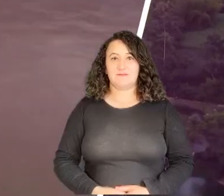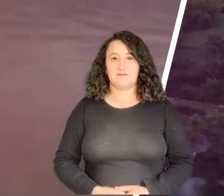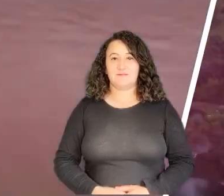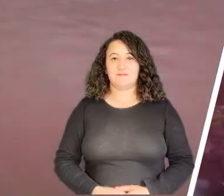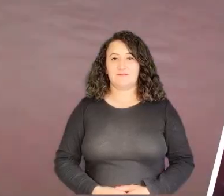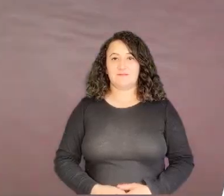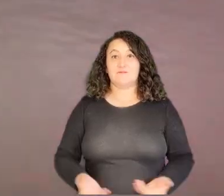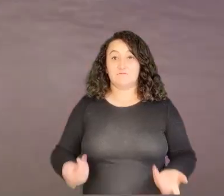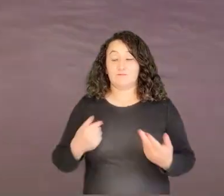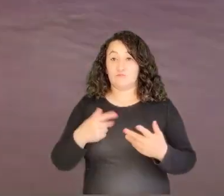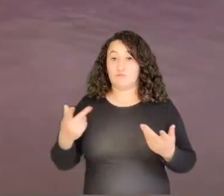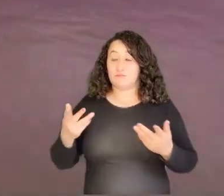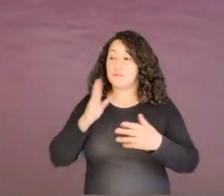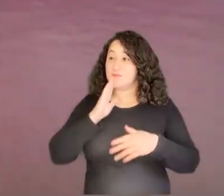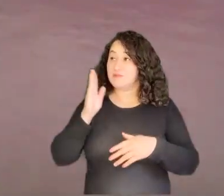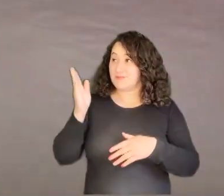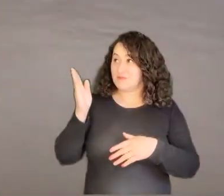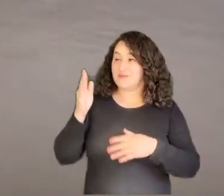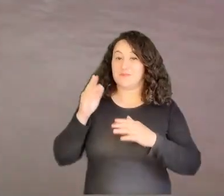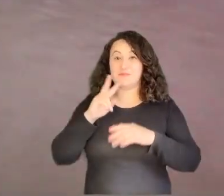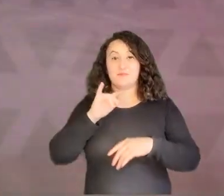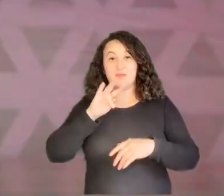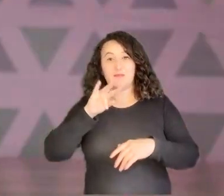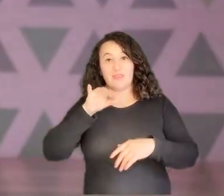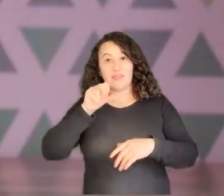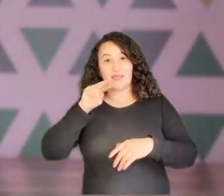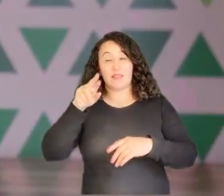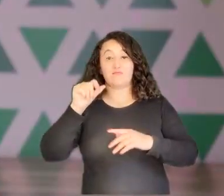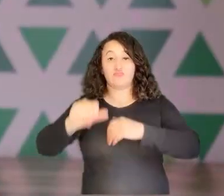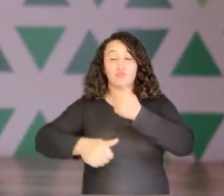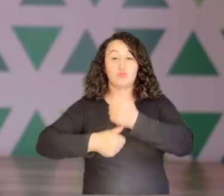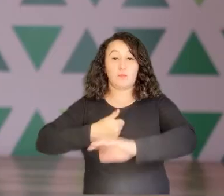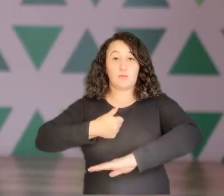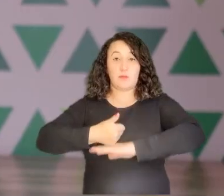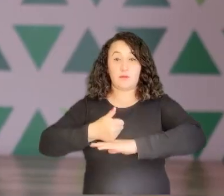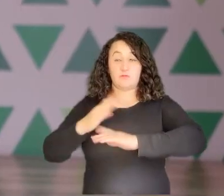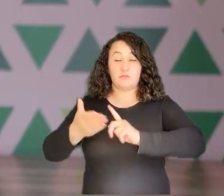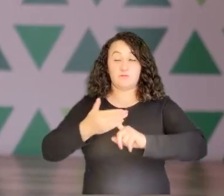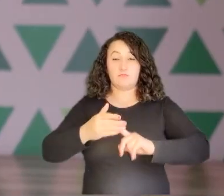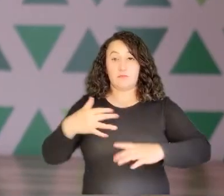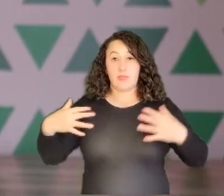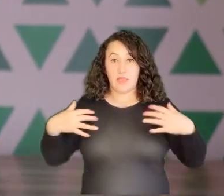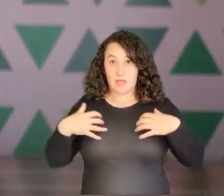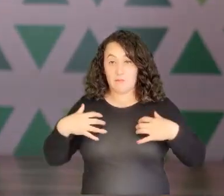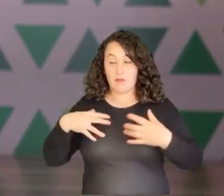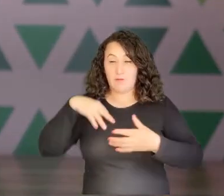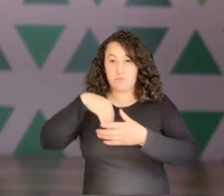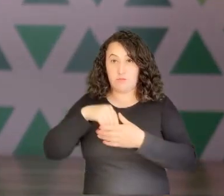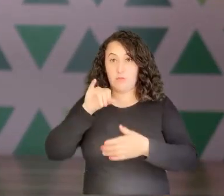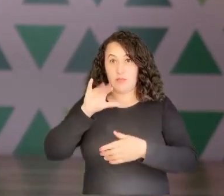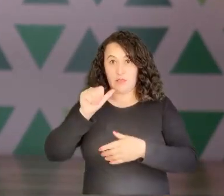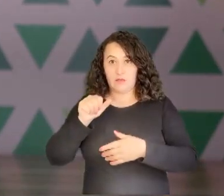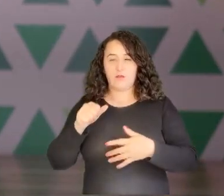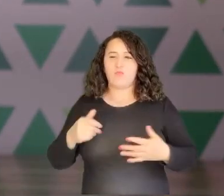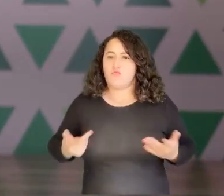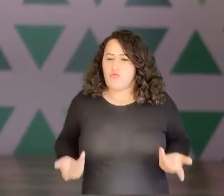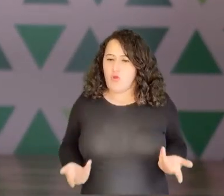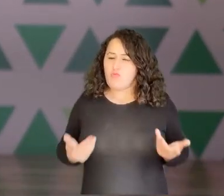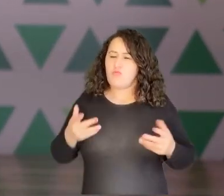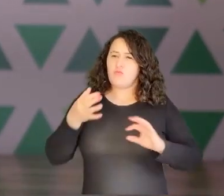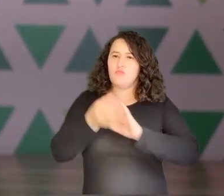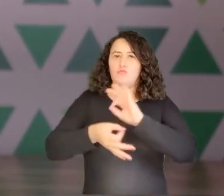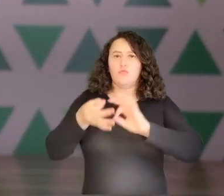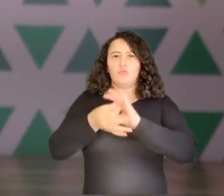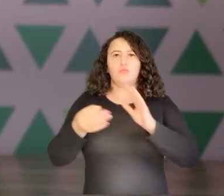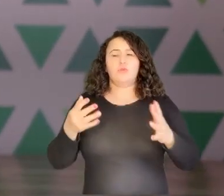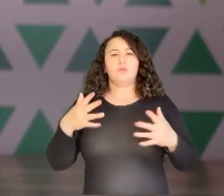Me encuentro con Viviana Méndez, ella hace parte de la subgerencia de protección animal del ICA, hace parte de la extensión sodosanitaria